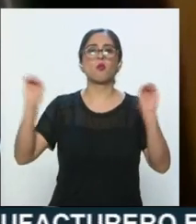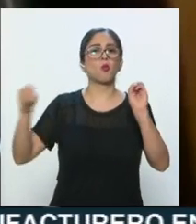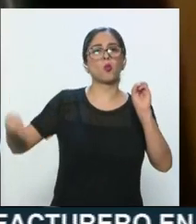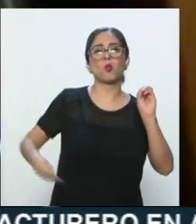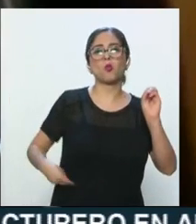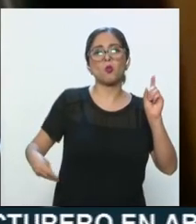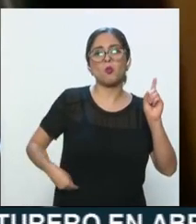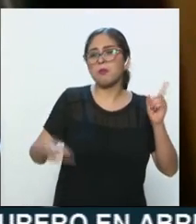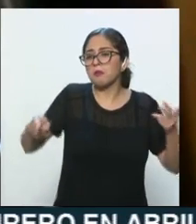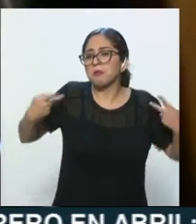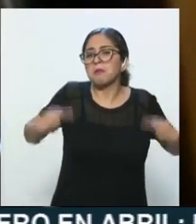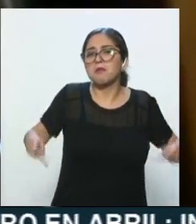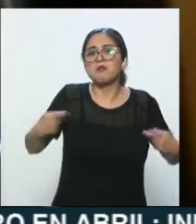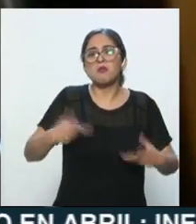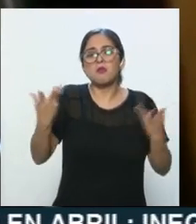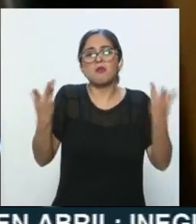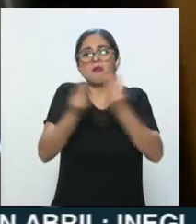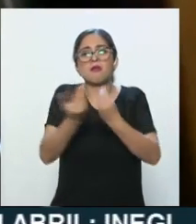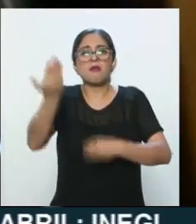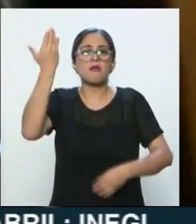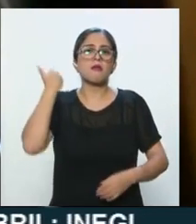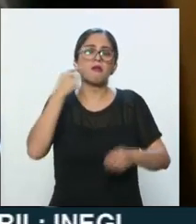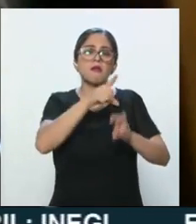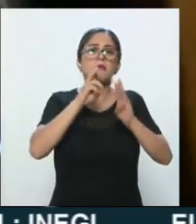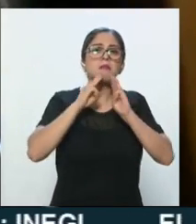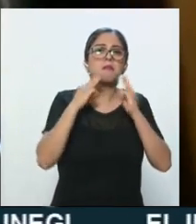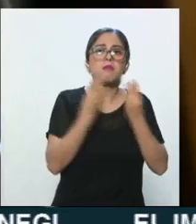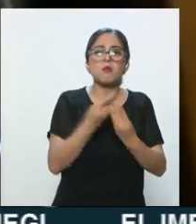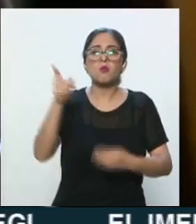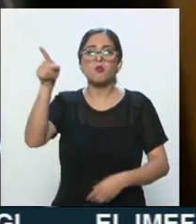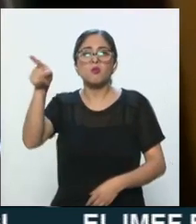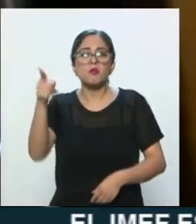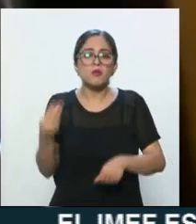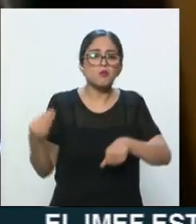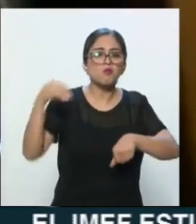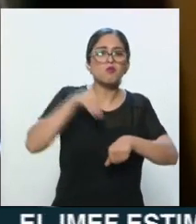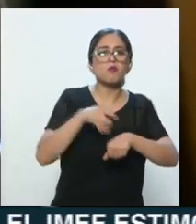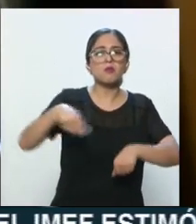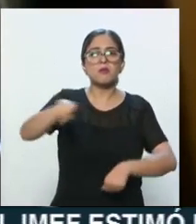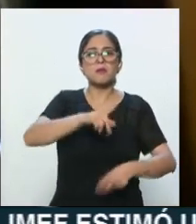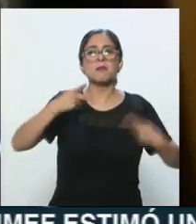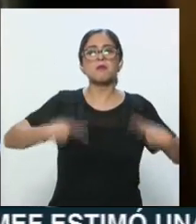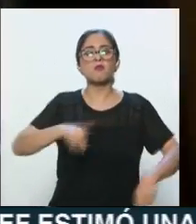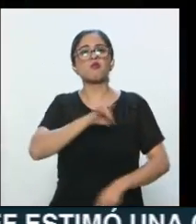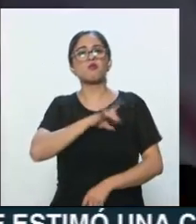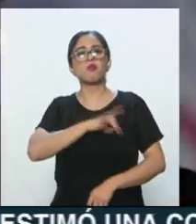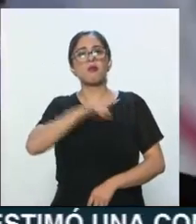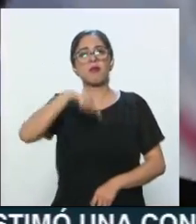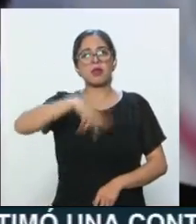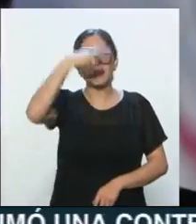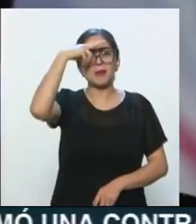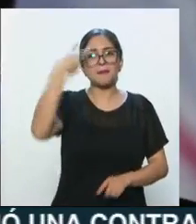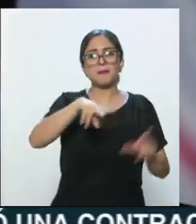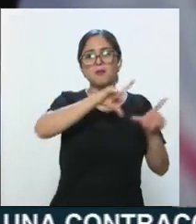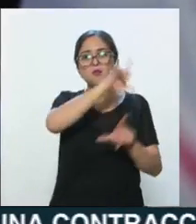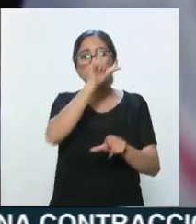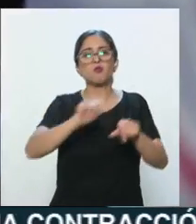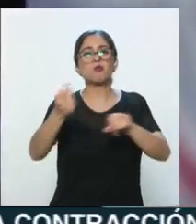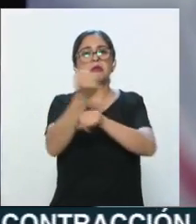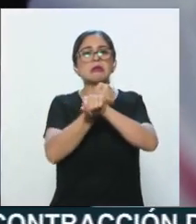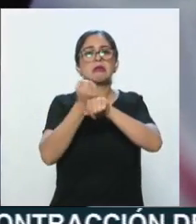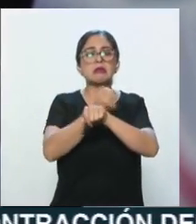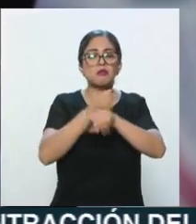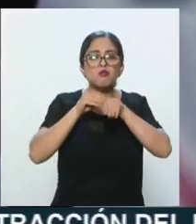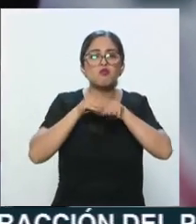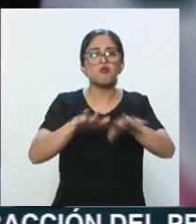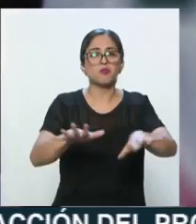nada que ver con el crimen organizado, porque ustedes han sembrado el terror, han ensangrentado el territorio nacional. El 10 de diciembre de